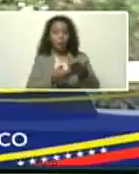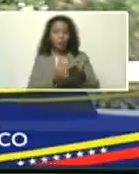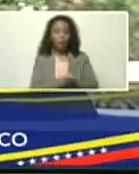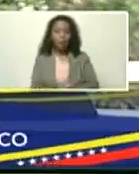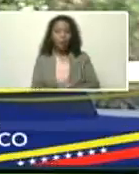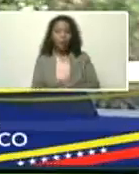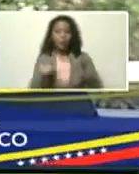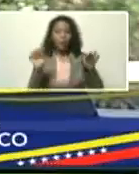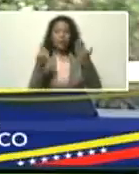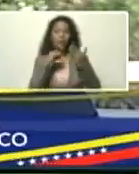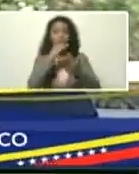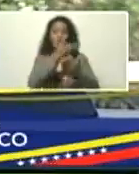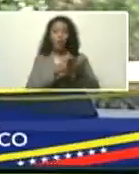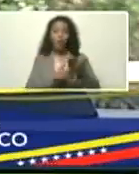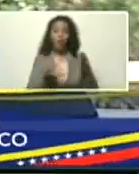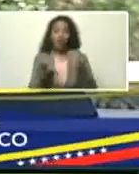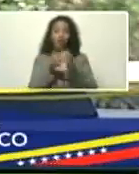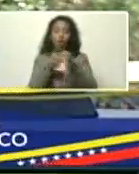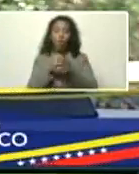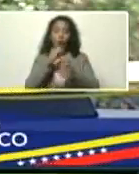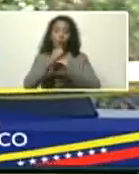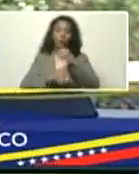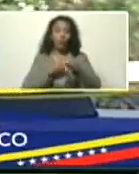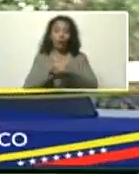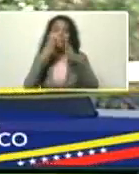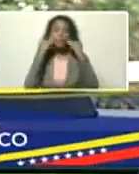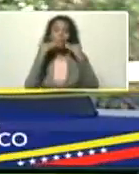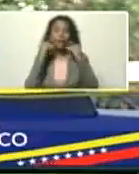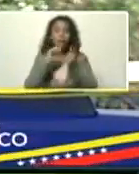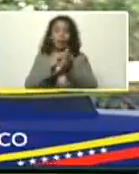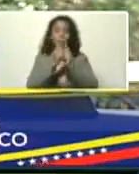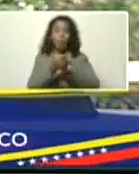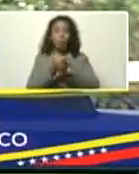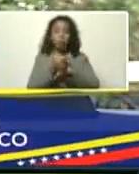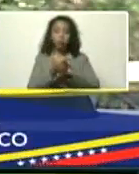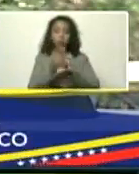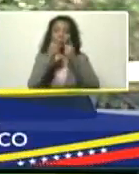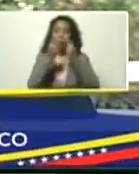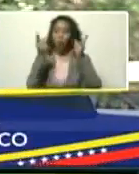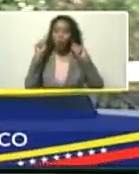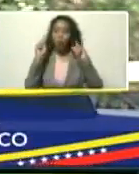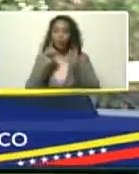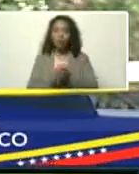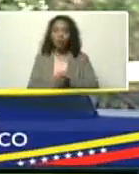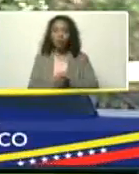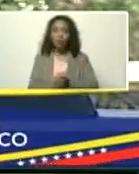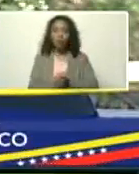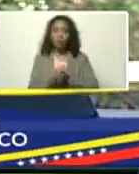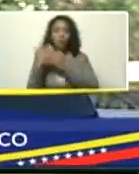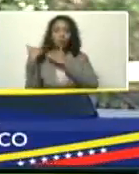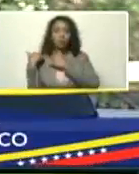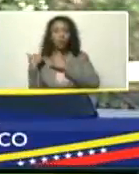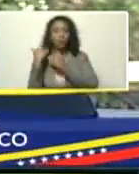el sexto informe, del grupo intergubernamental, de expertos del cambio climático, y PSC,